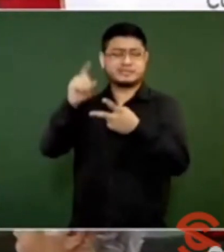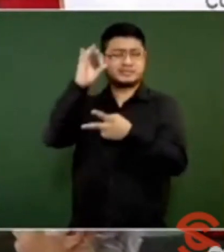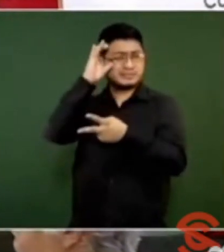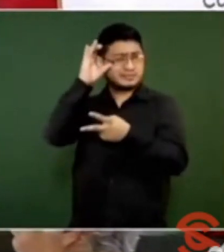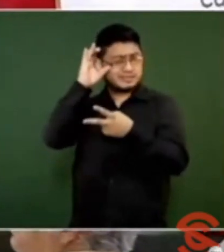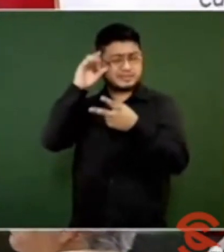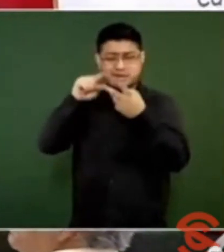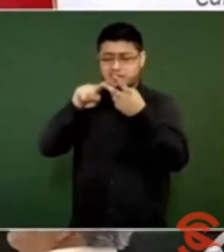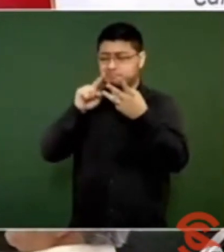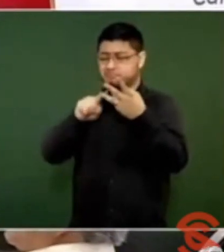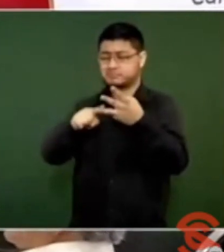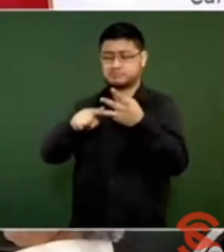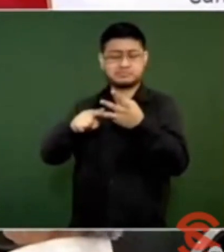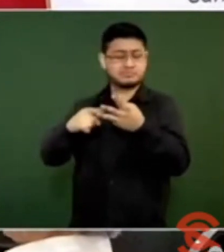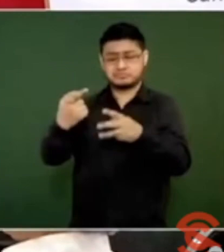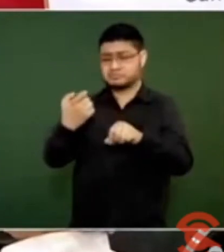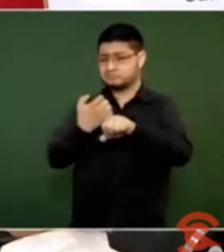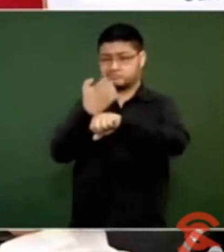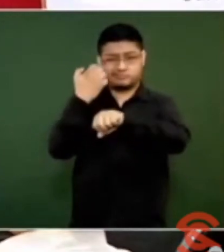ni en Estados Unidos.